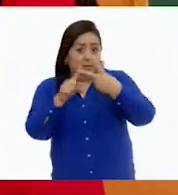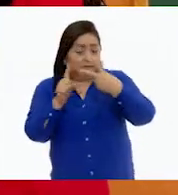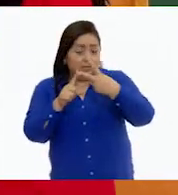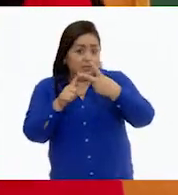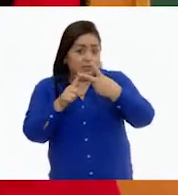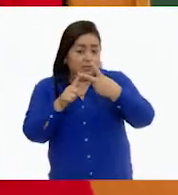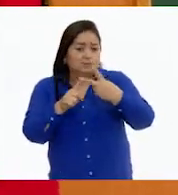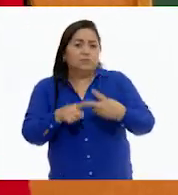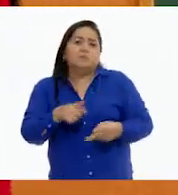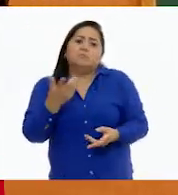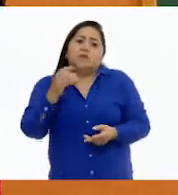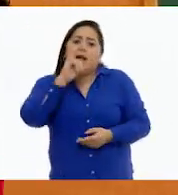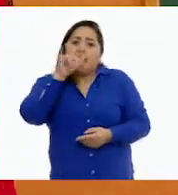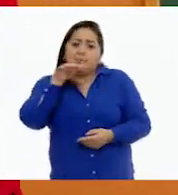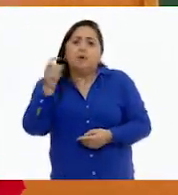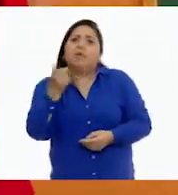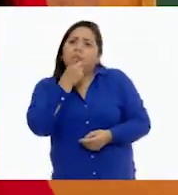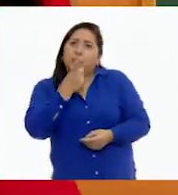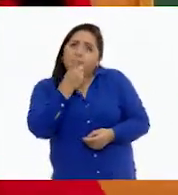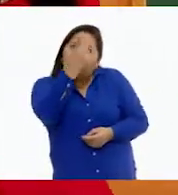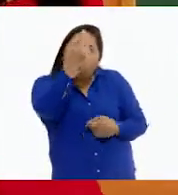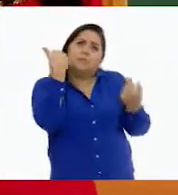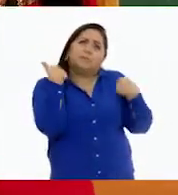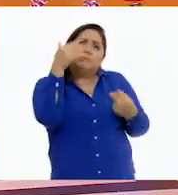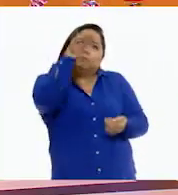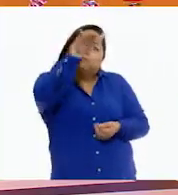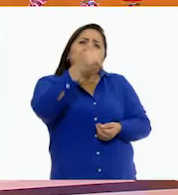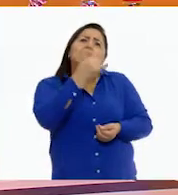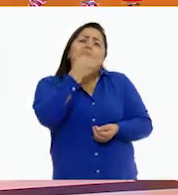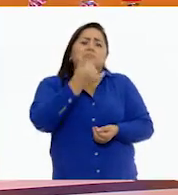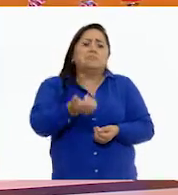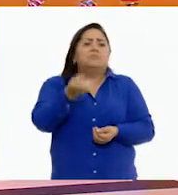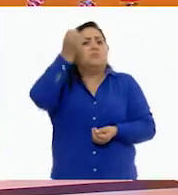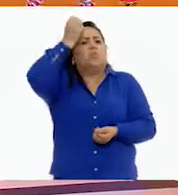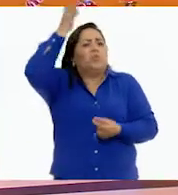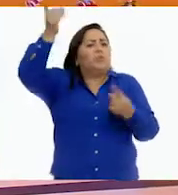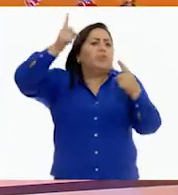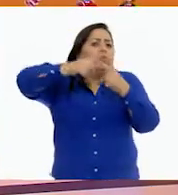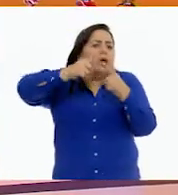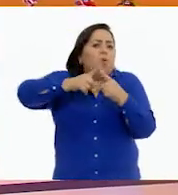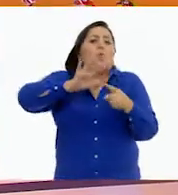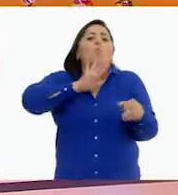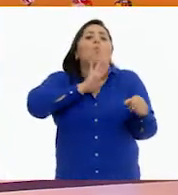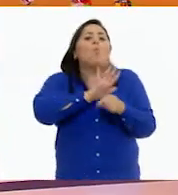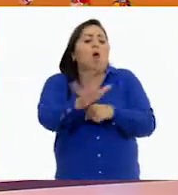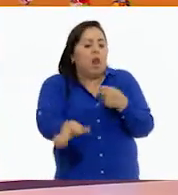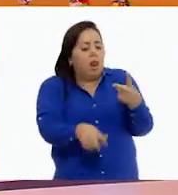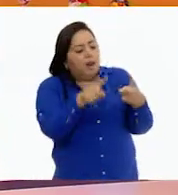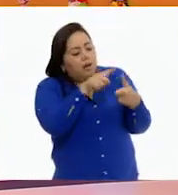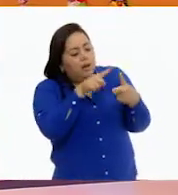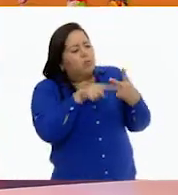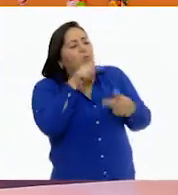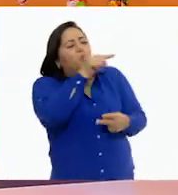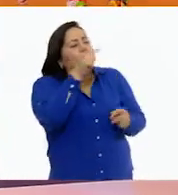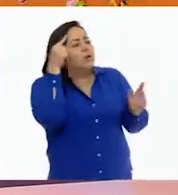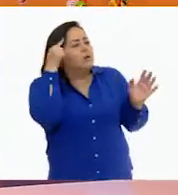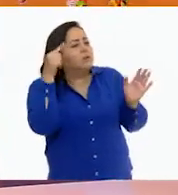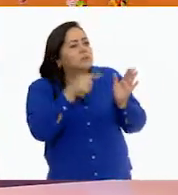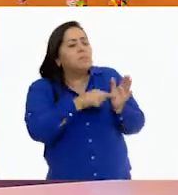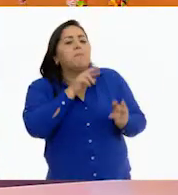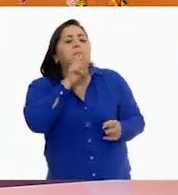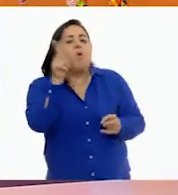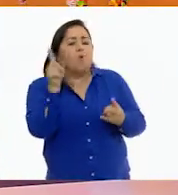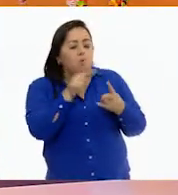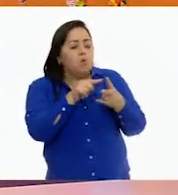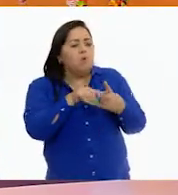opción es que Jaime debería decirle a la maestra que olvidó la tarea. ¿cuál crees tú que sea la